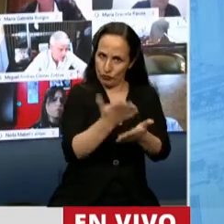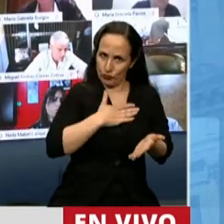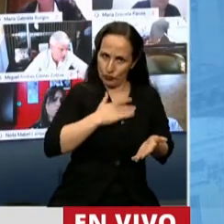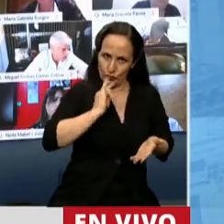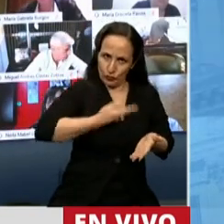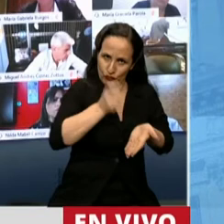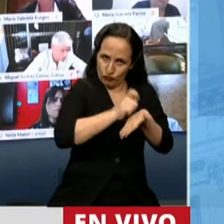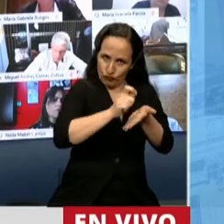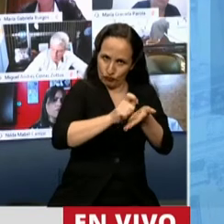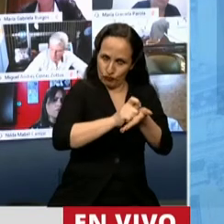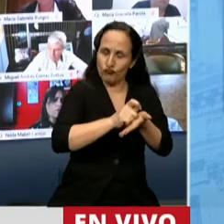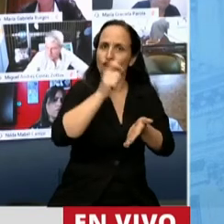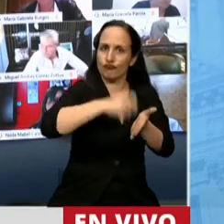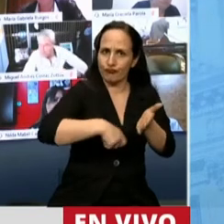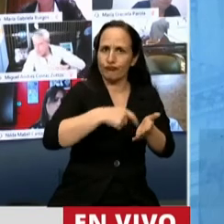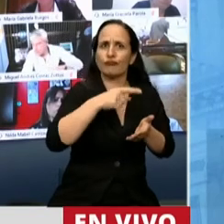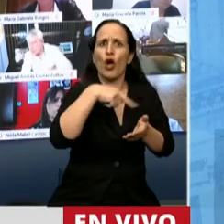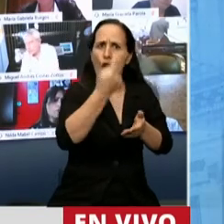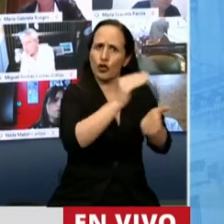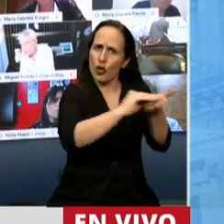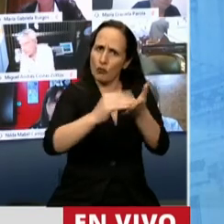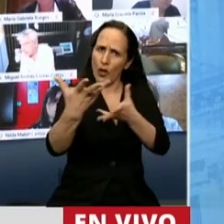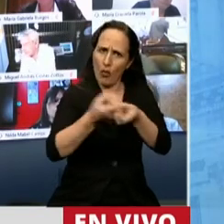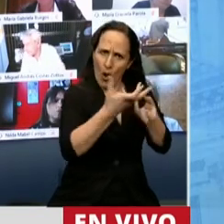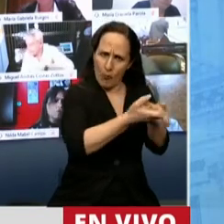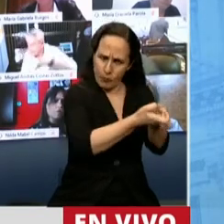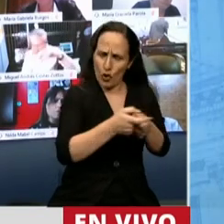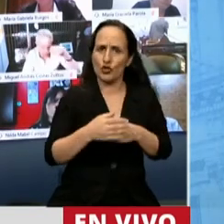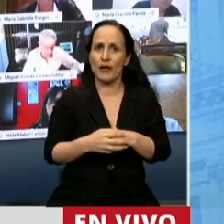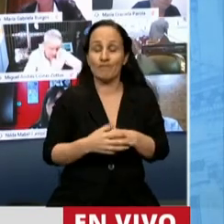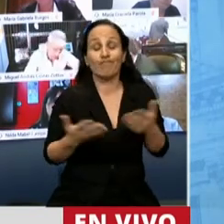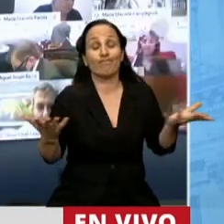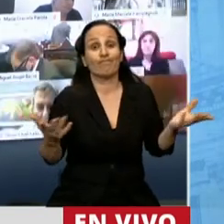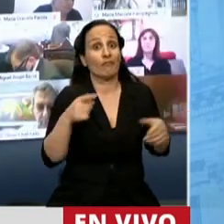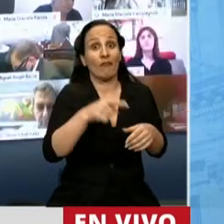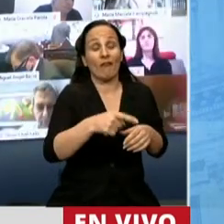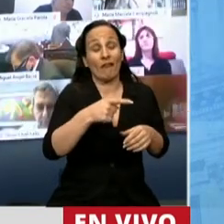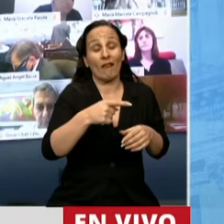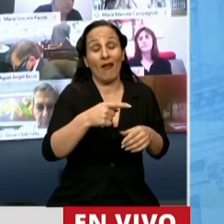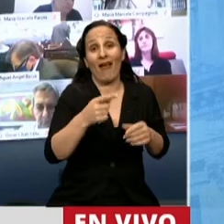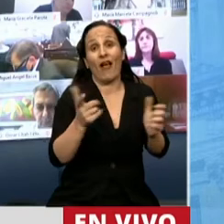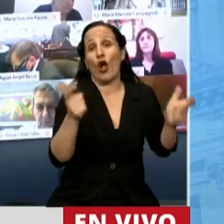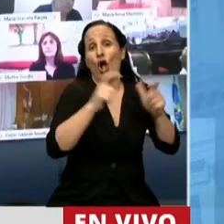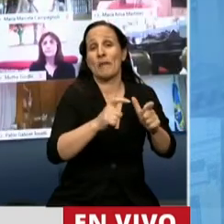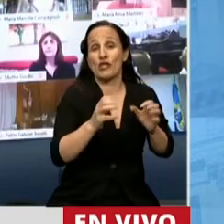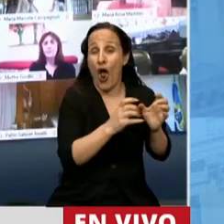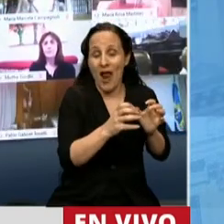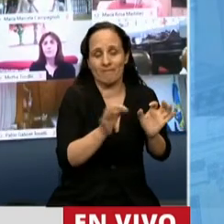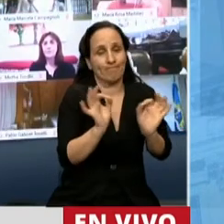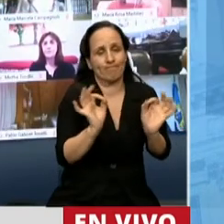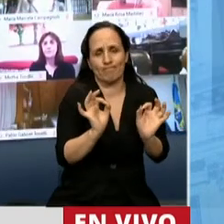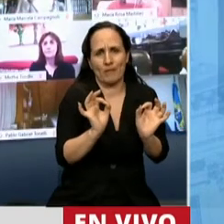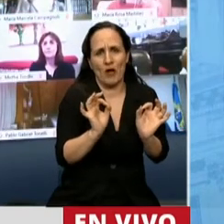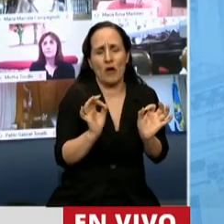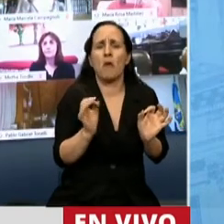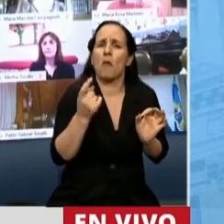que fue acompañado por muchos diputados en este sentido. Lamentablemente no fue tratado en comisión, pero por